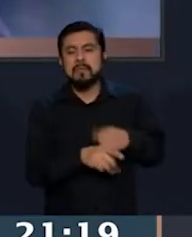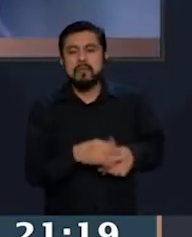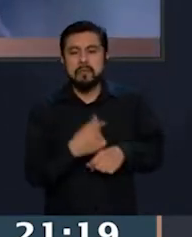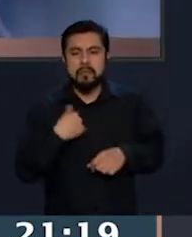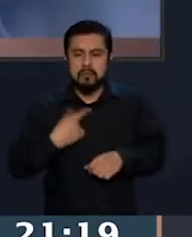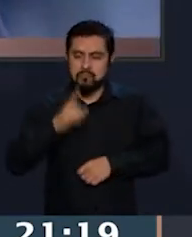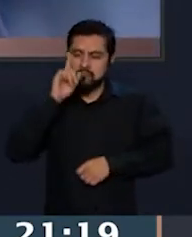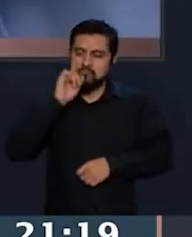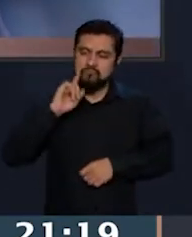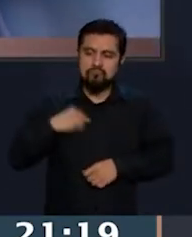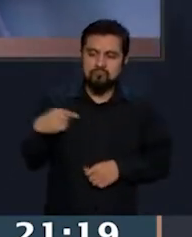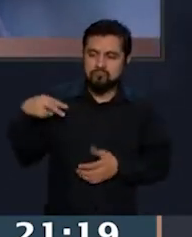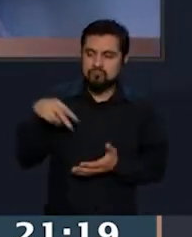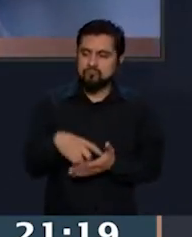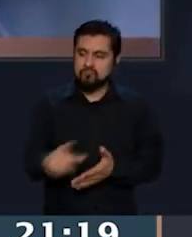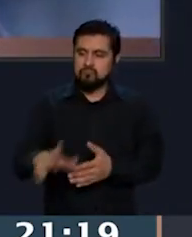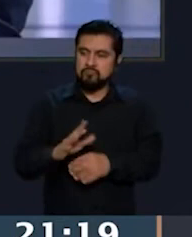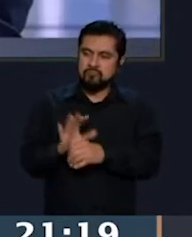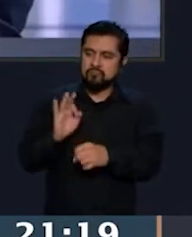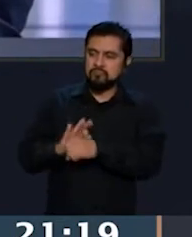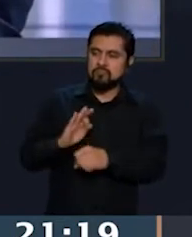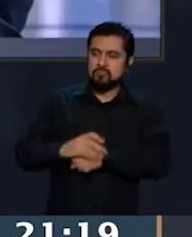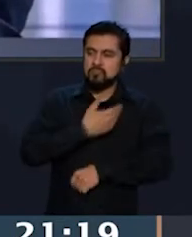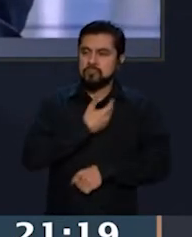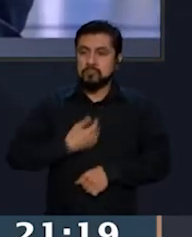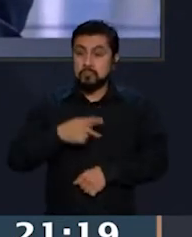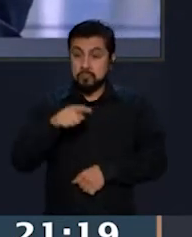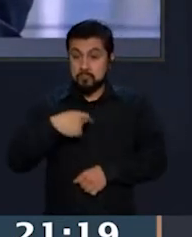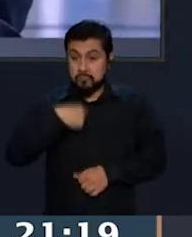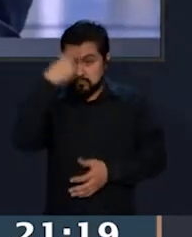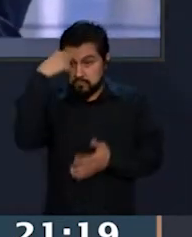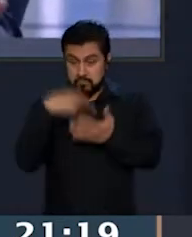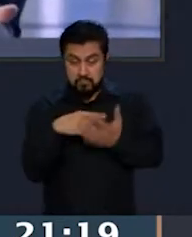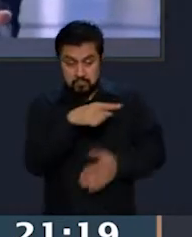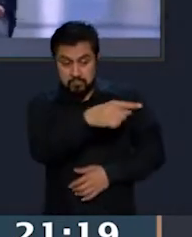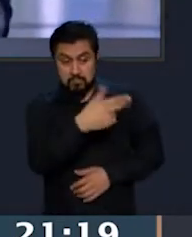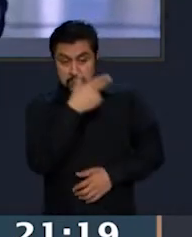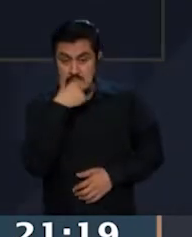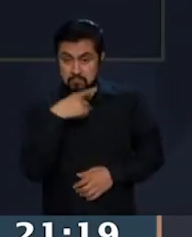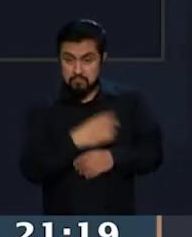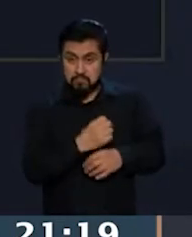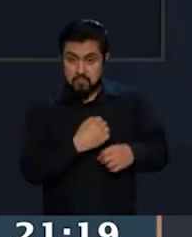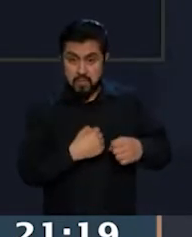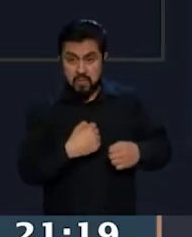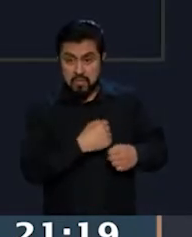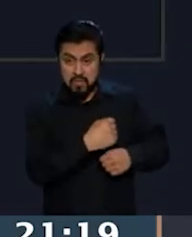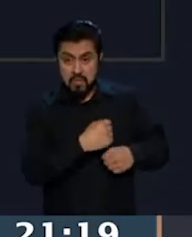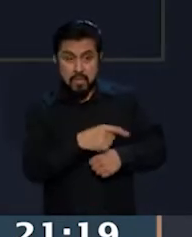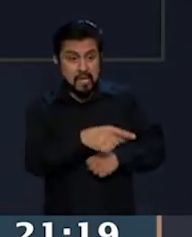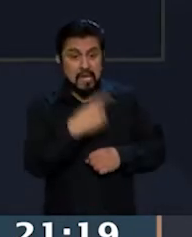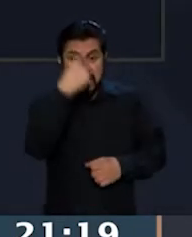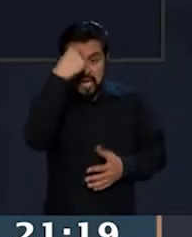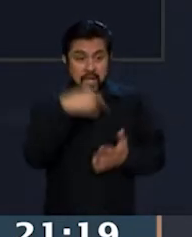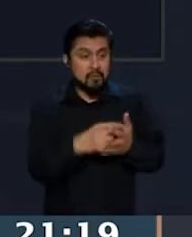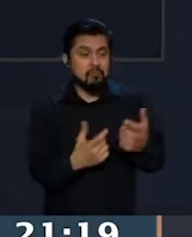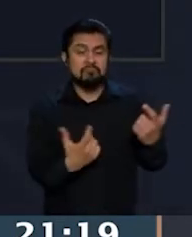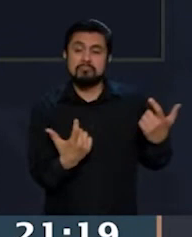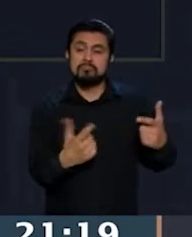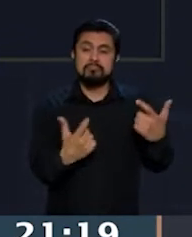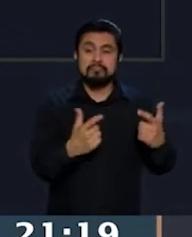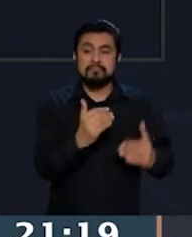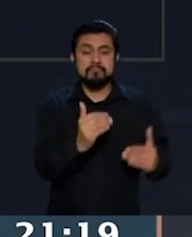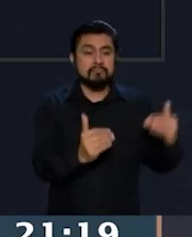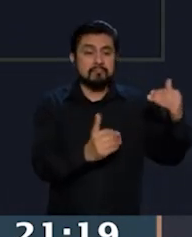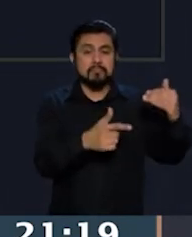Transformación, pero me parece que tenemos que ponerle un alto a este tipo de violentadores que creen que por su posición de poder, por su posición